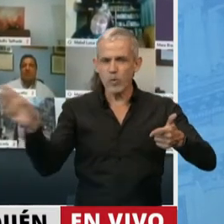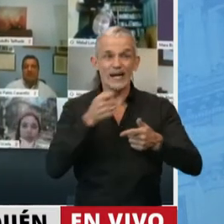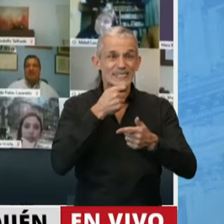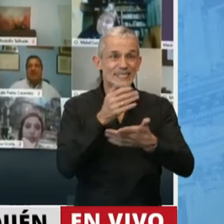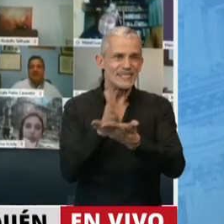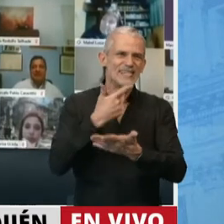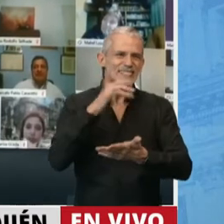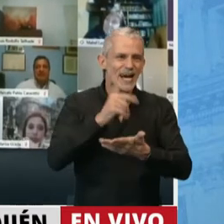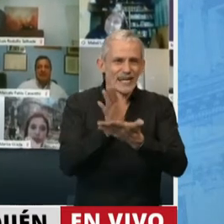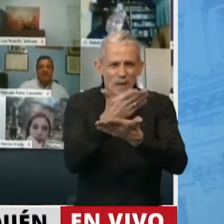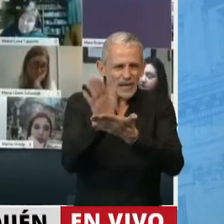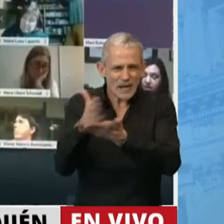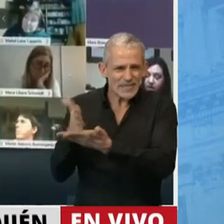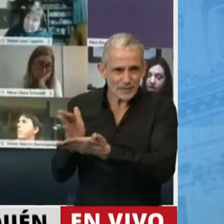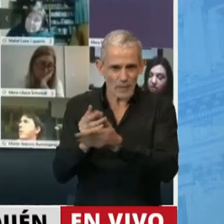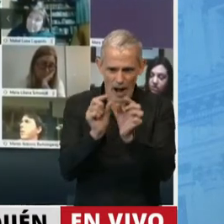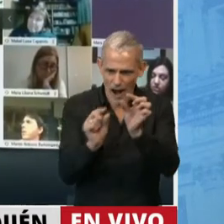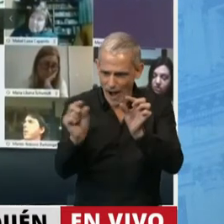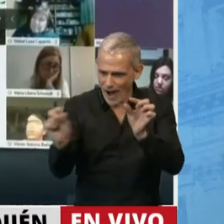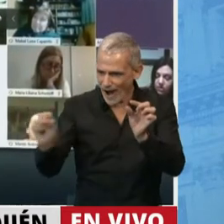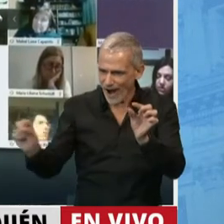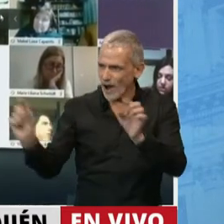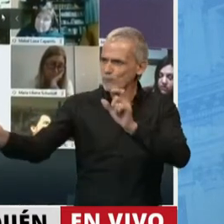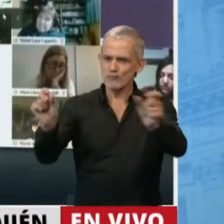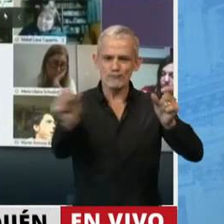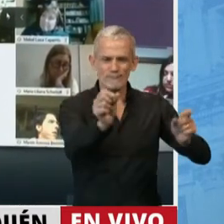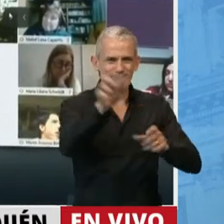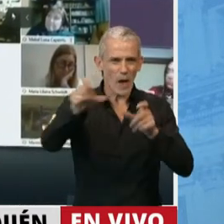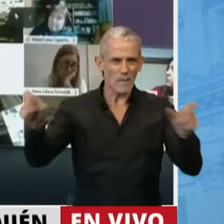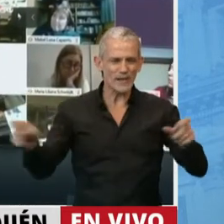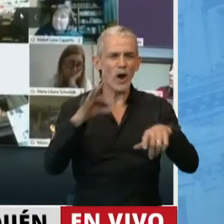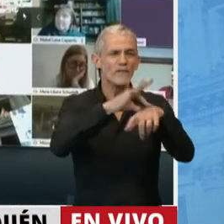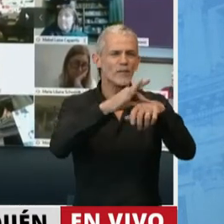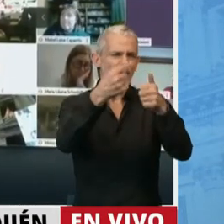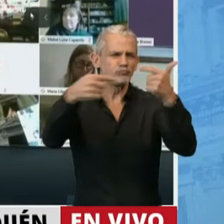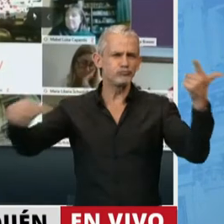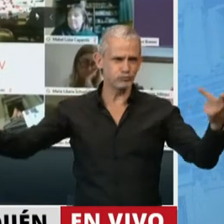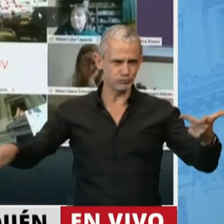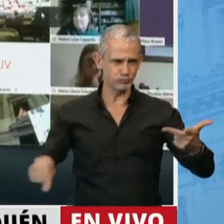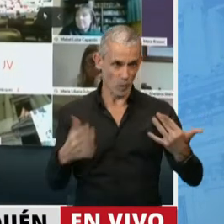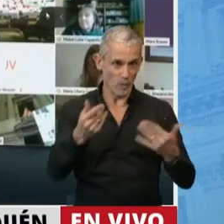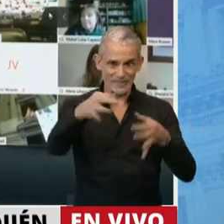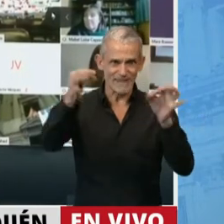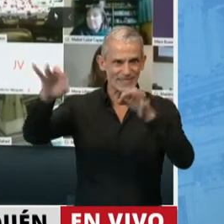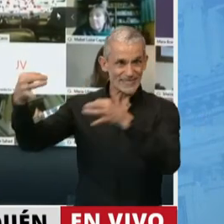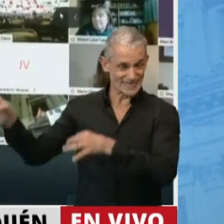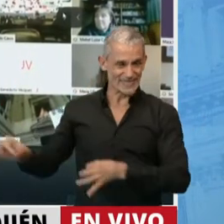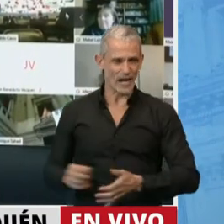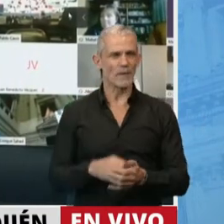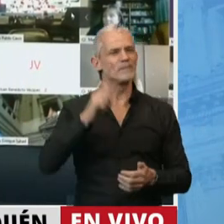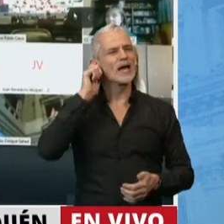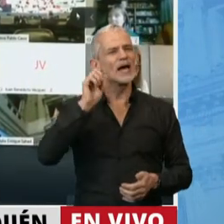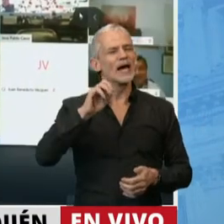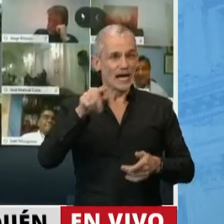componentes que pueden ser utilizados individualmente para pacientes con enfermedades específicas. De así la